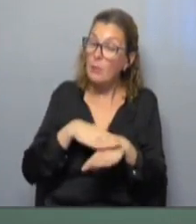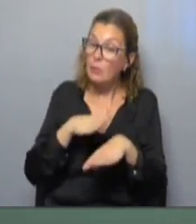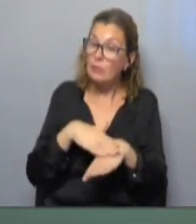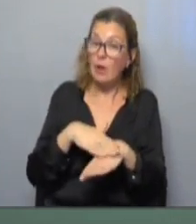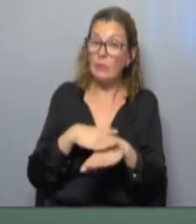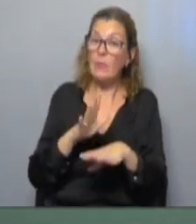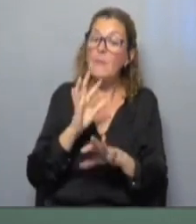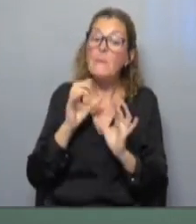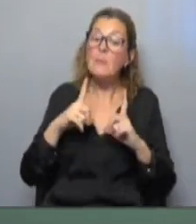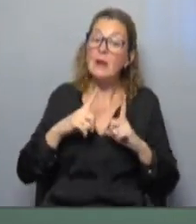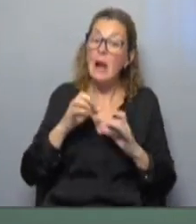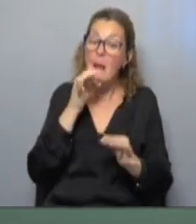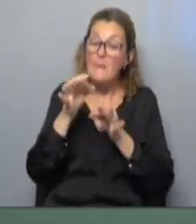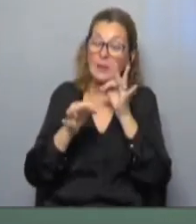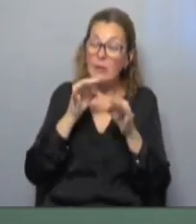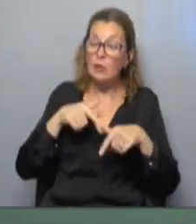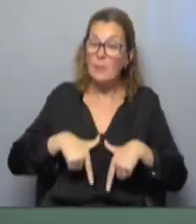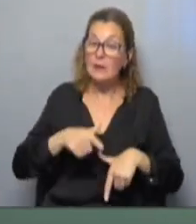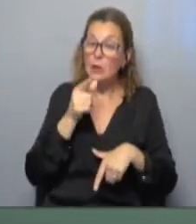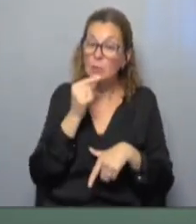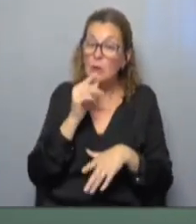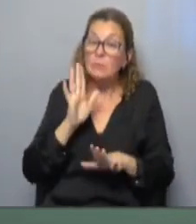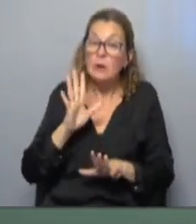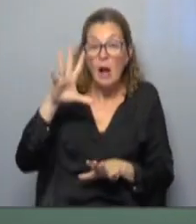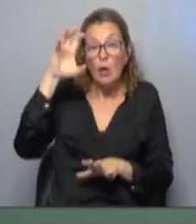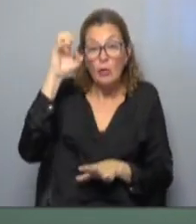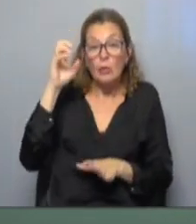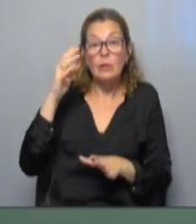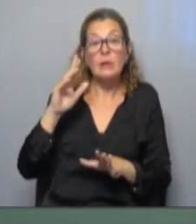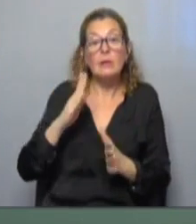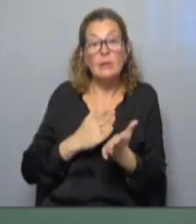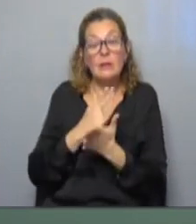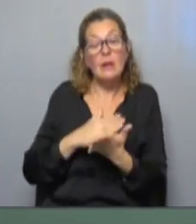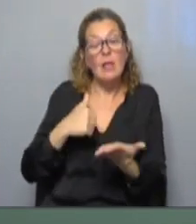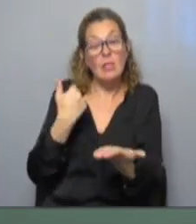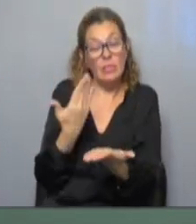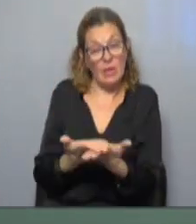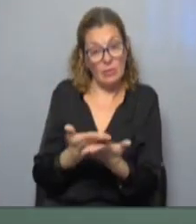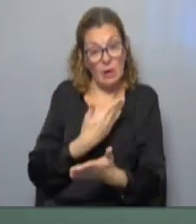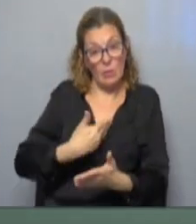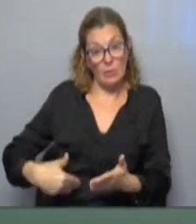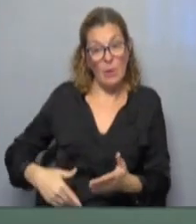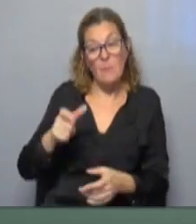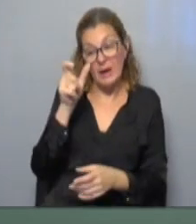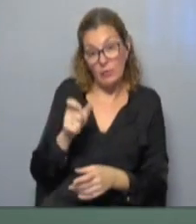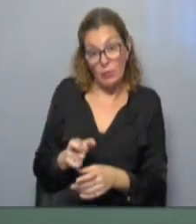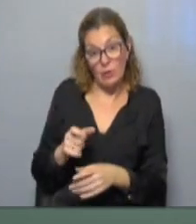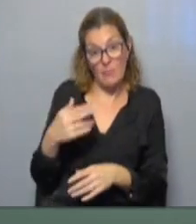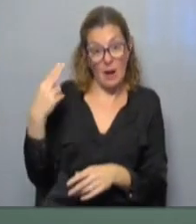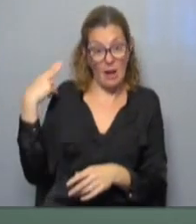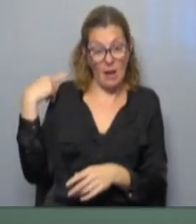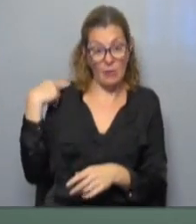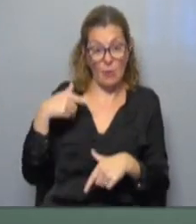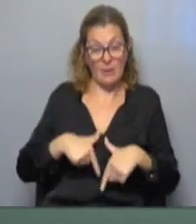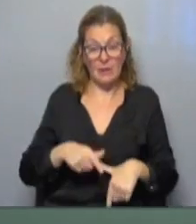para hacer las evaluaciones correspondientes y recordó que sigue ofreciéndole al gobierno gente de Cabildo Abierto para cargos en el